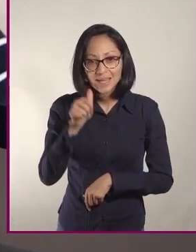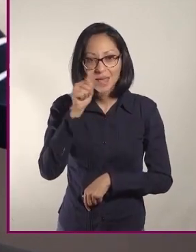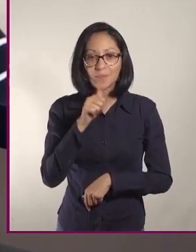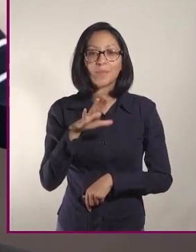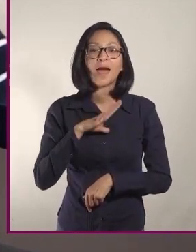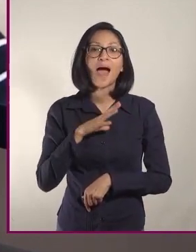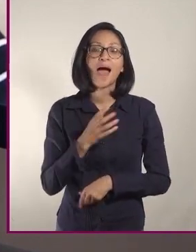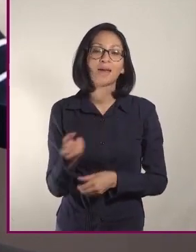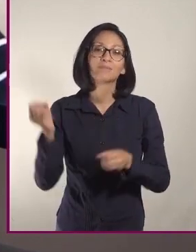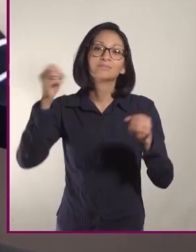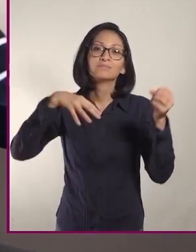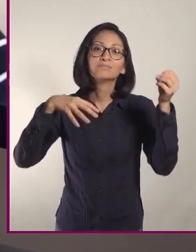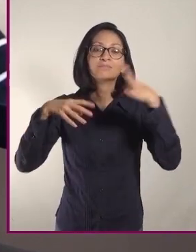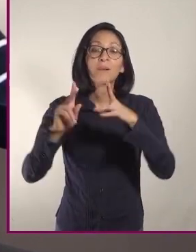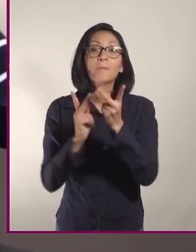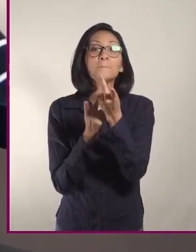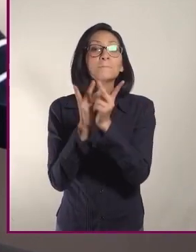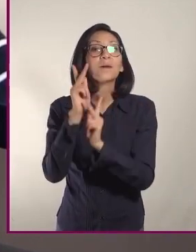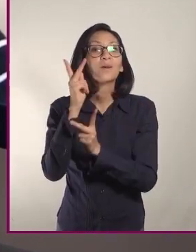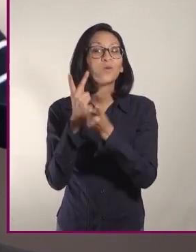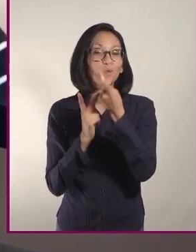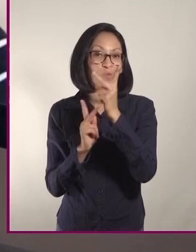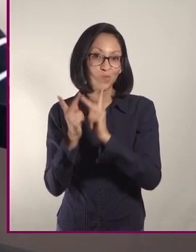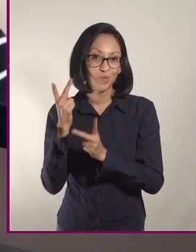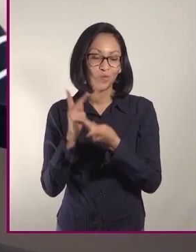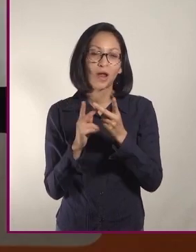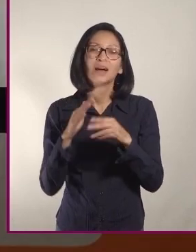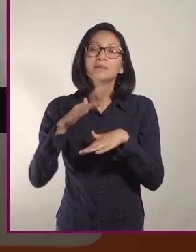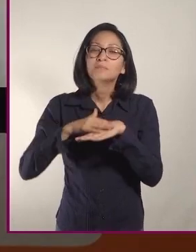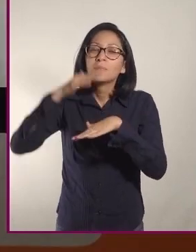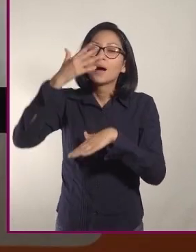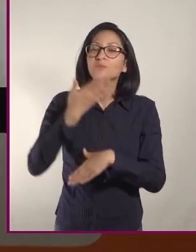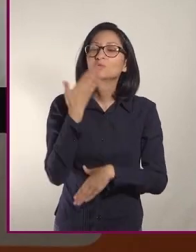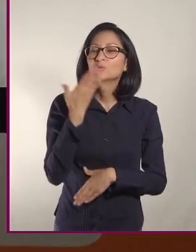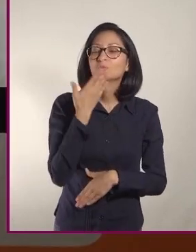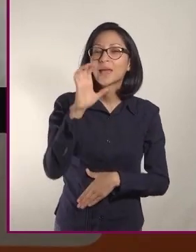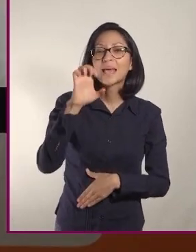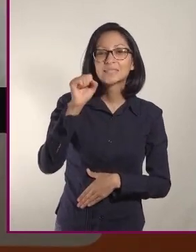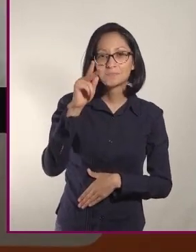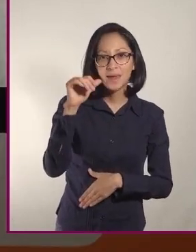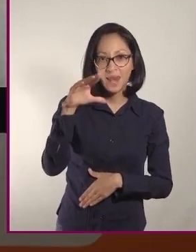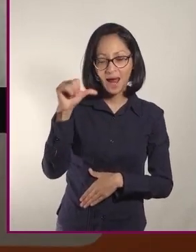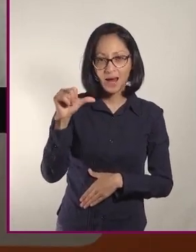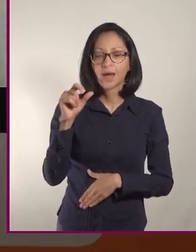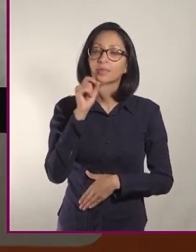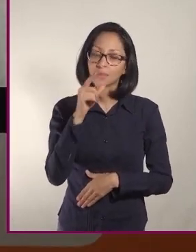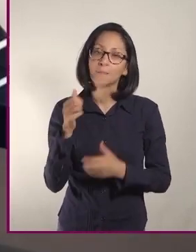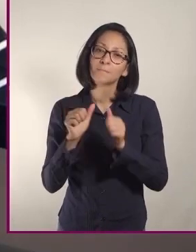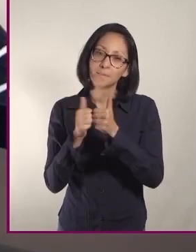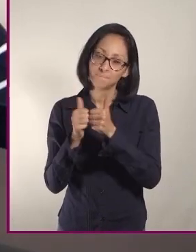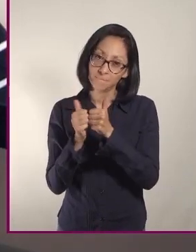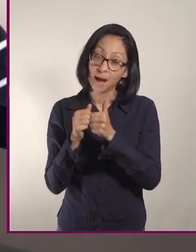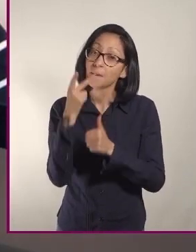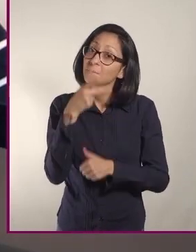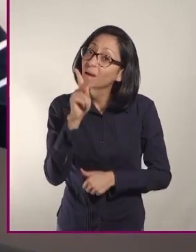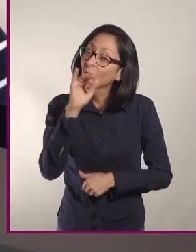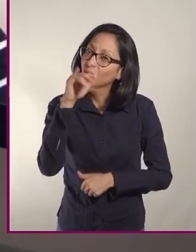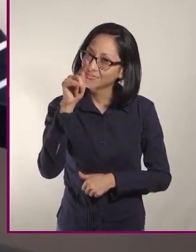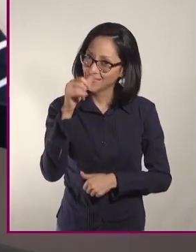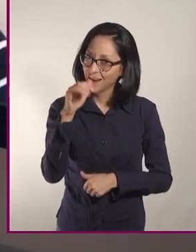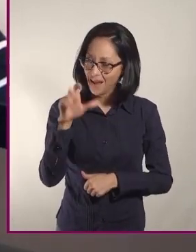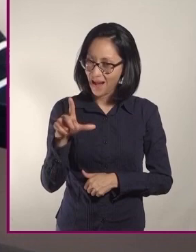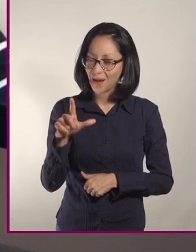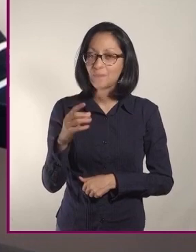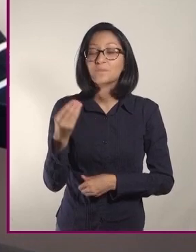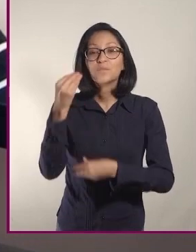está mezclado con verduras, en una gran mayoría de casos espinacas y acompañadas de una pieza de pan integral. En cuanto a las comidas,